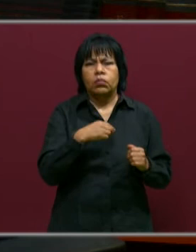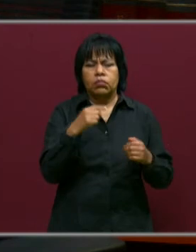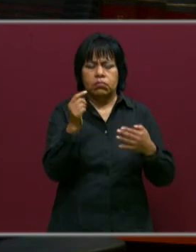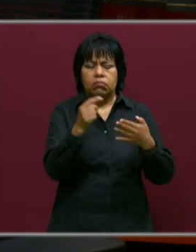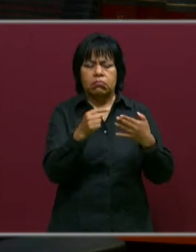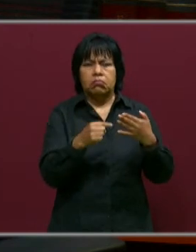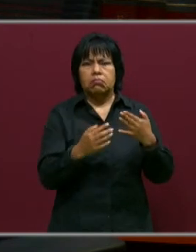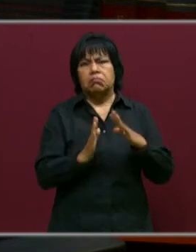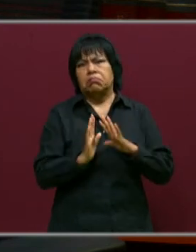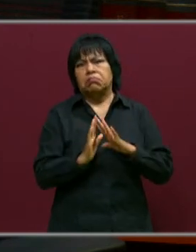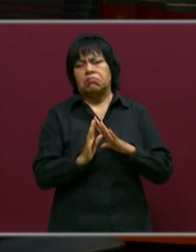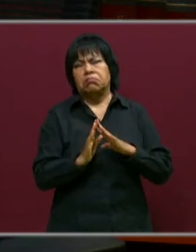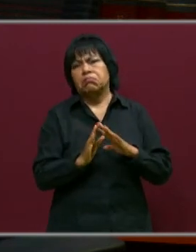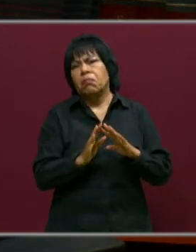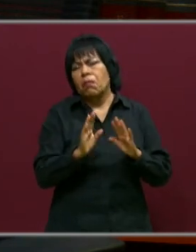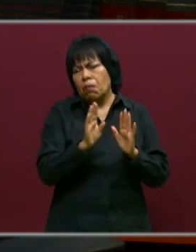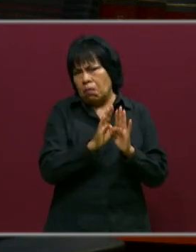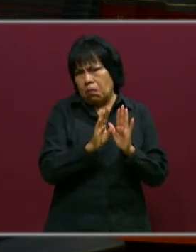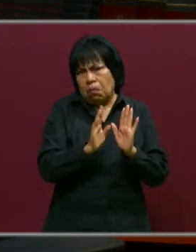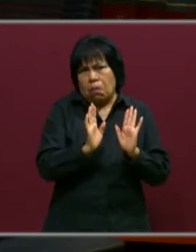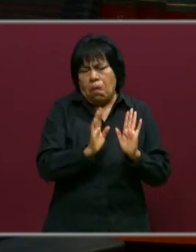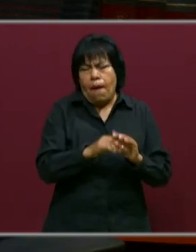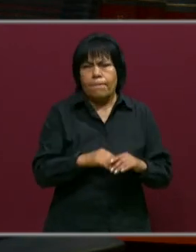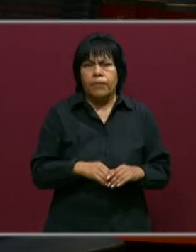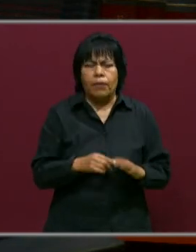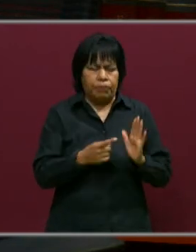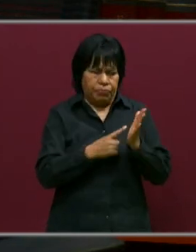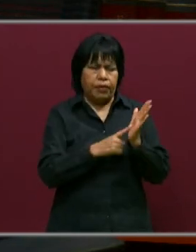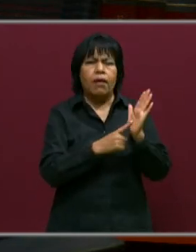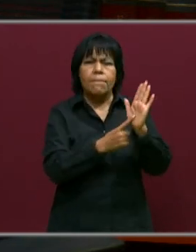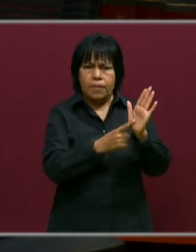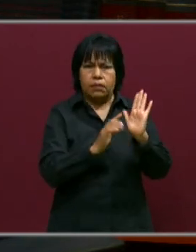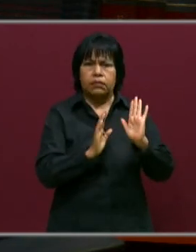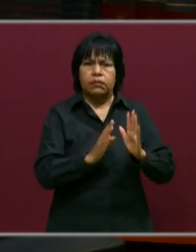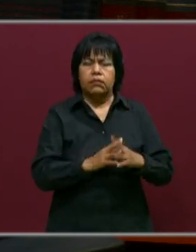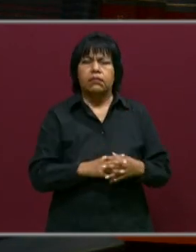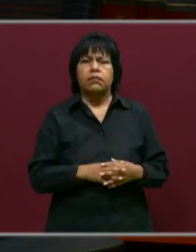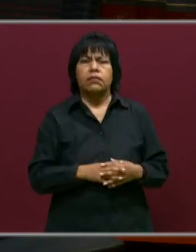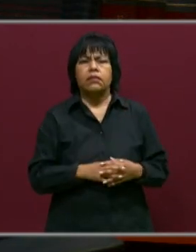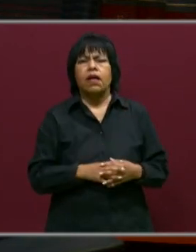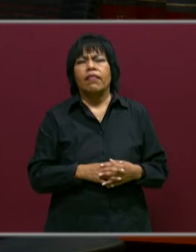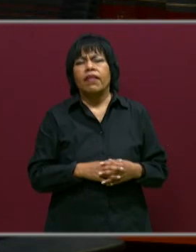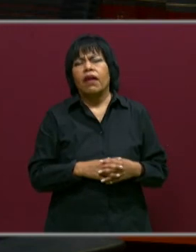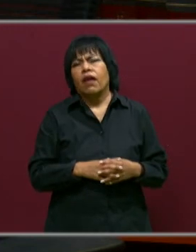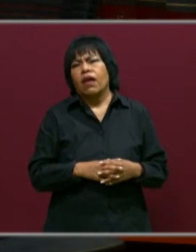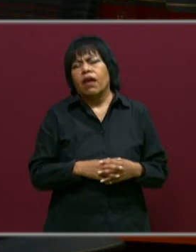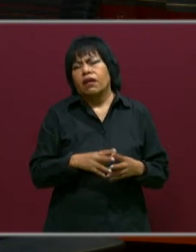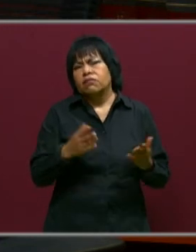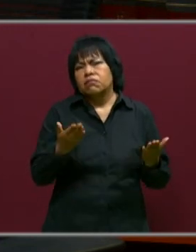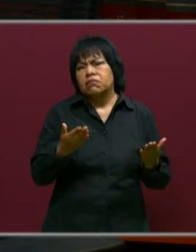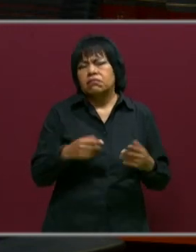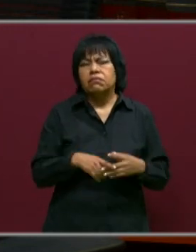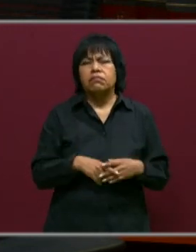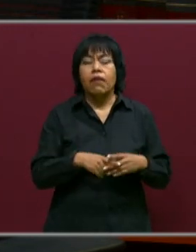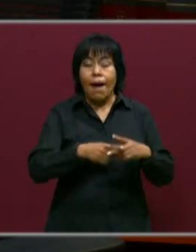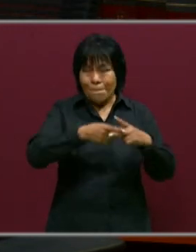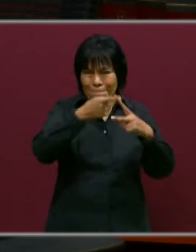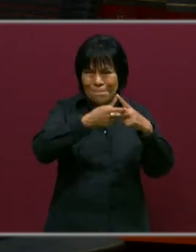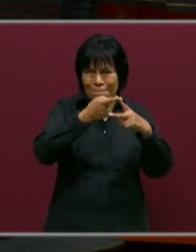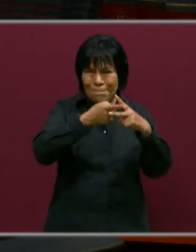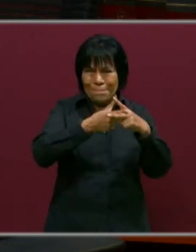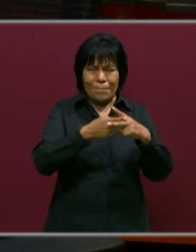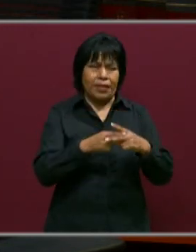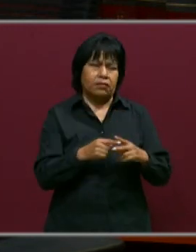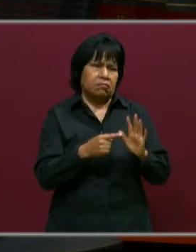del campo formativo de matemáticas